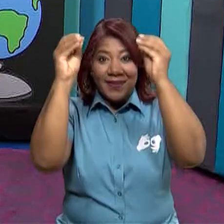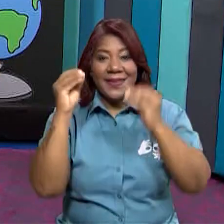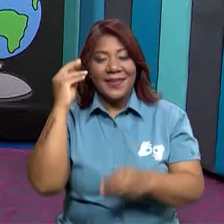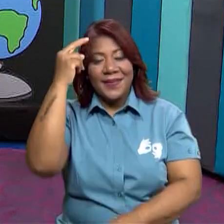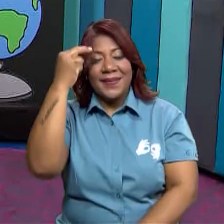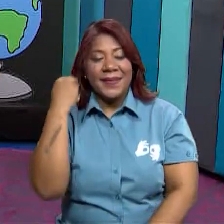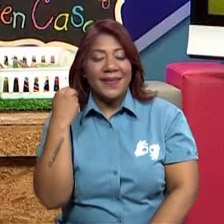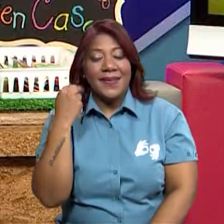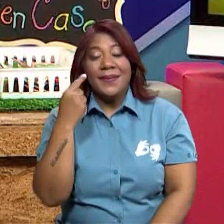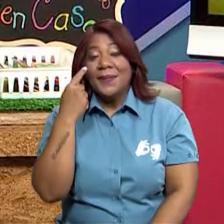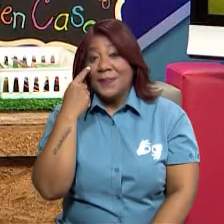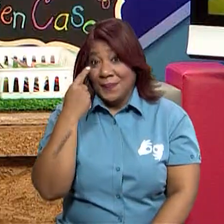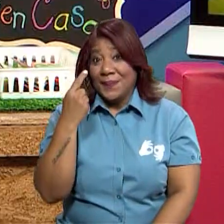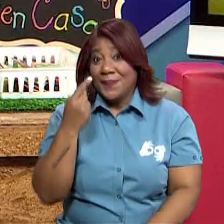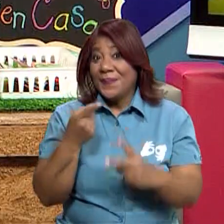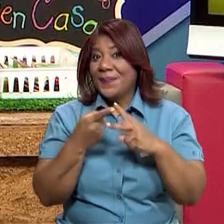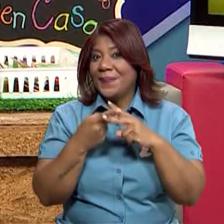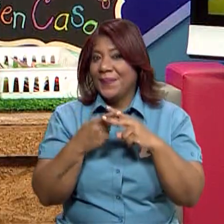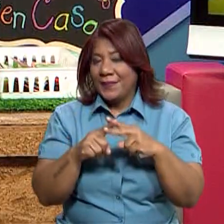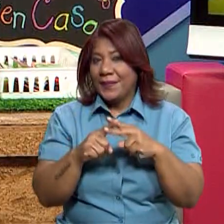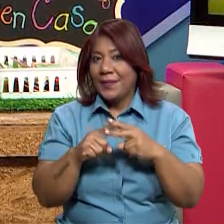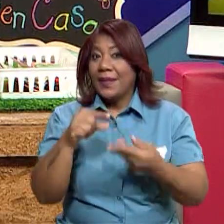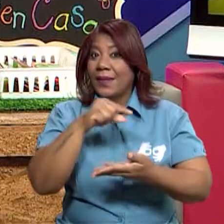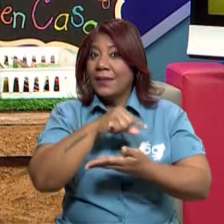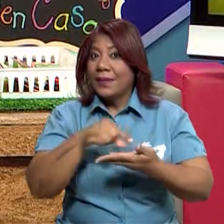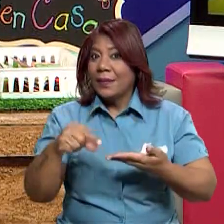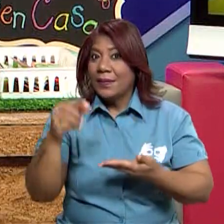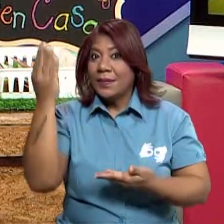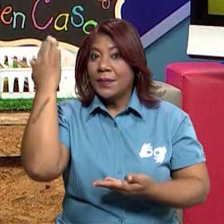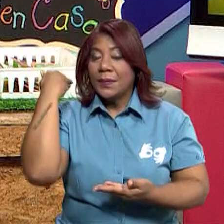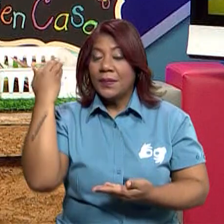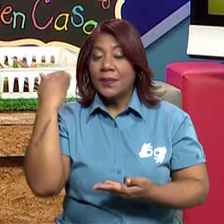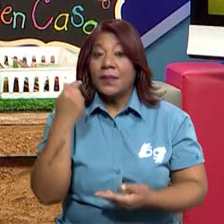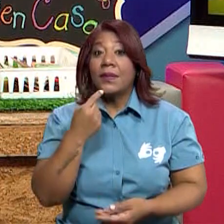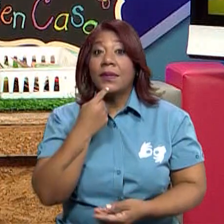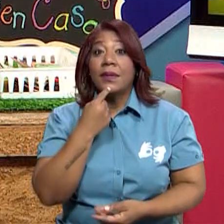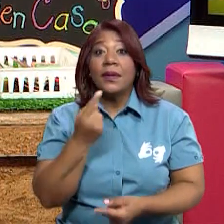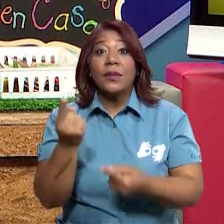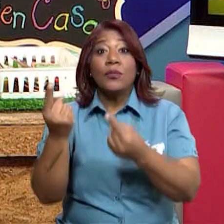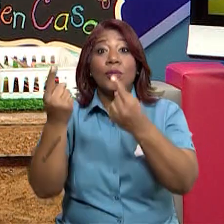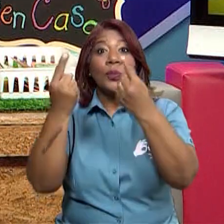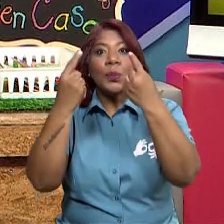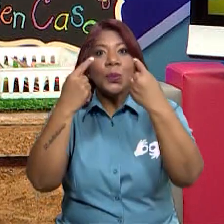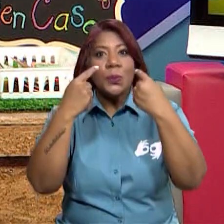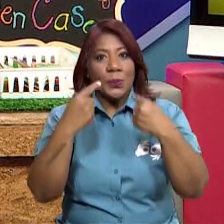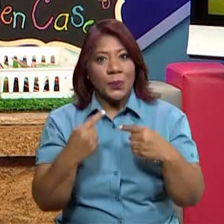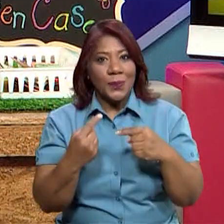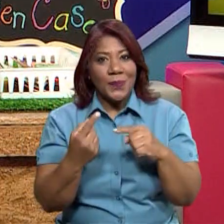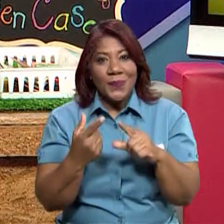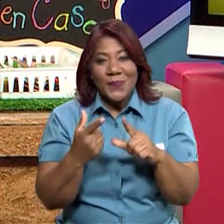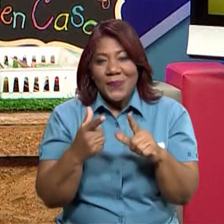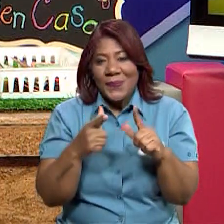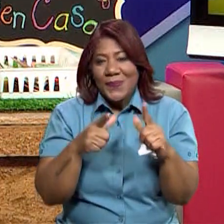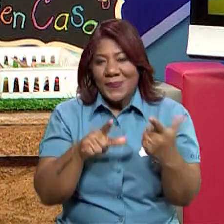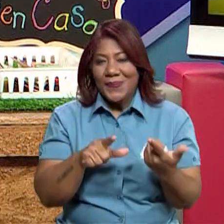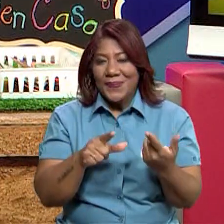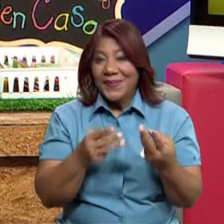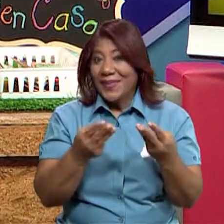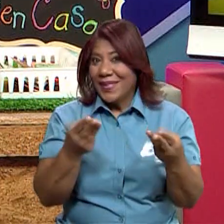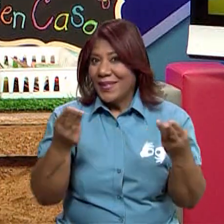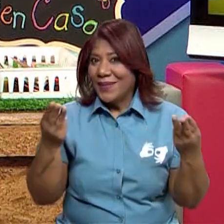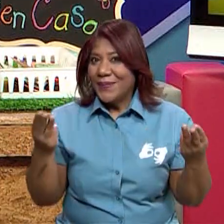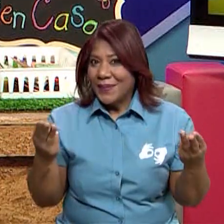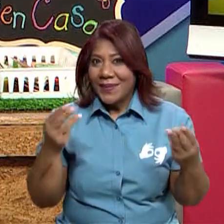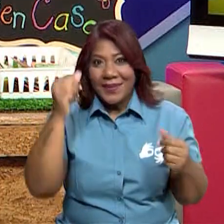Nati y vamos a dar inicio. Bueno, la semana anterior les pedí que estuvieran ya a mano y listos y preparados con unos materiales,